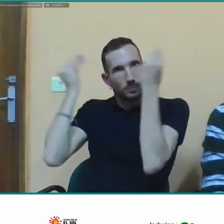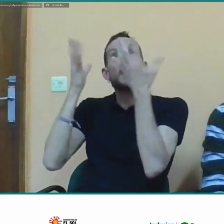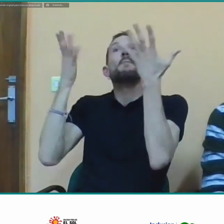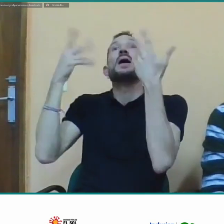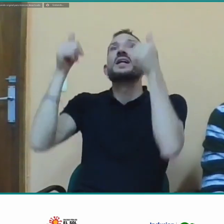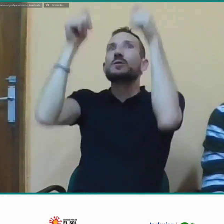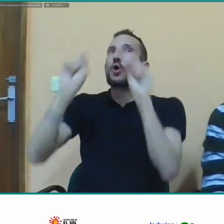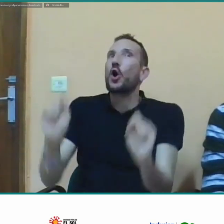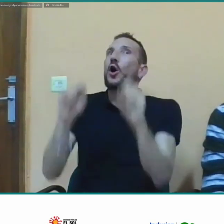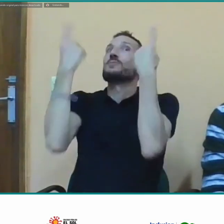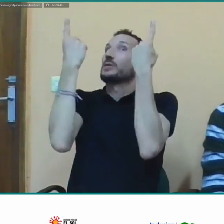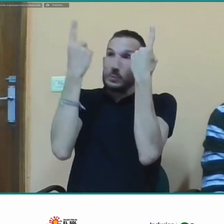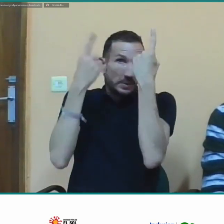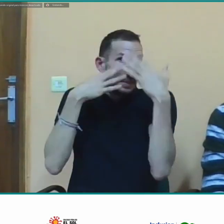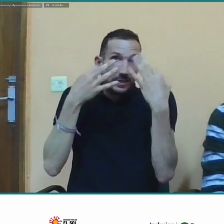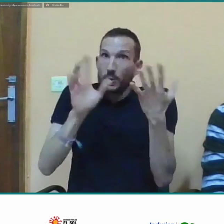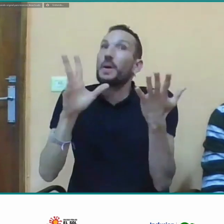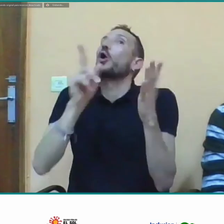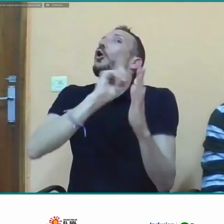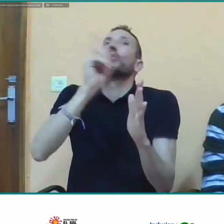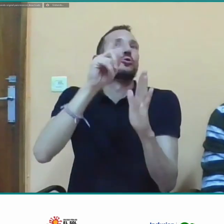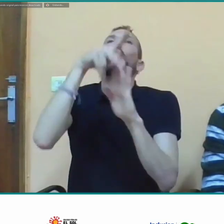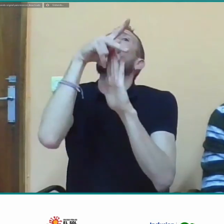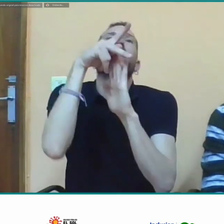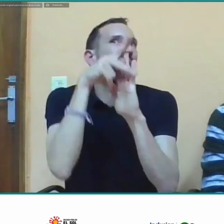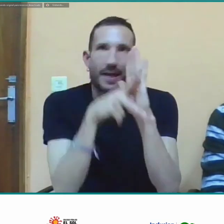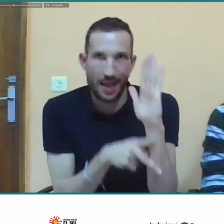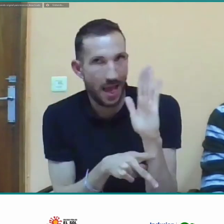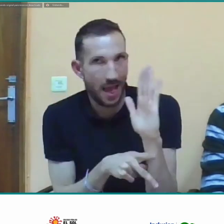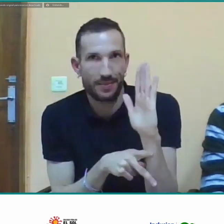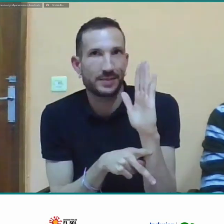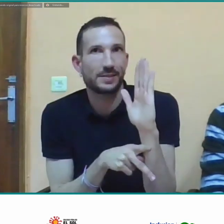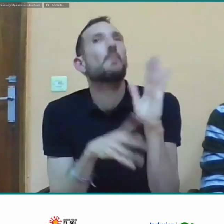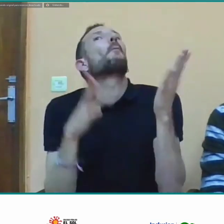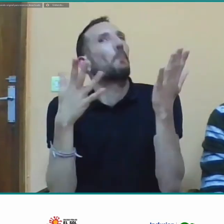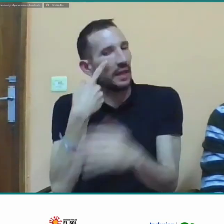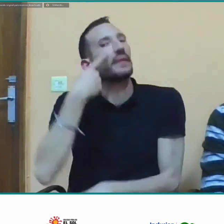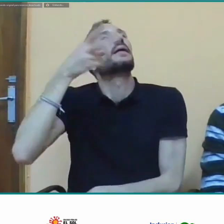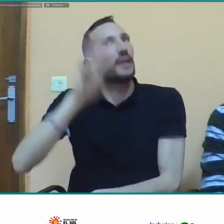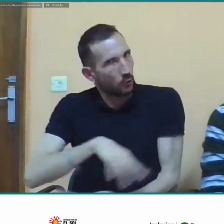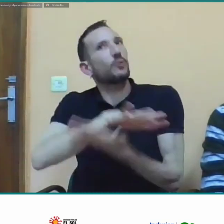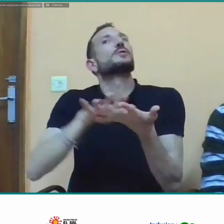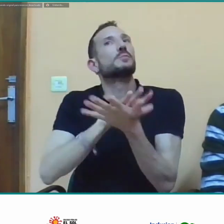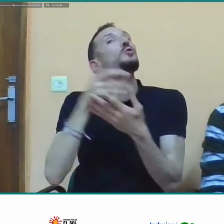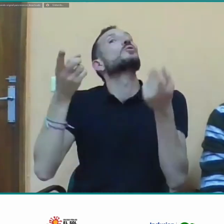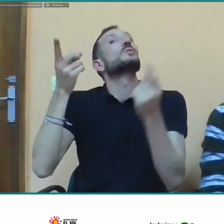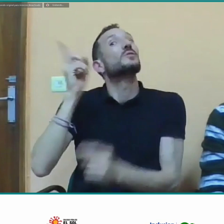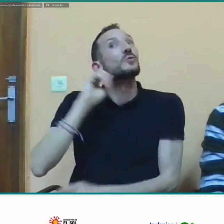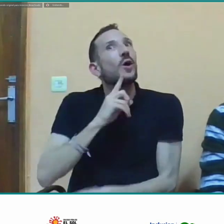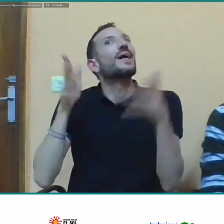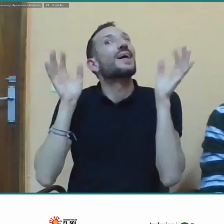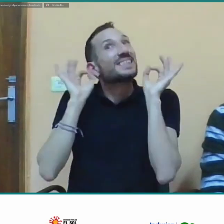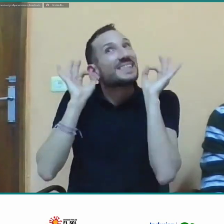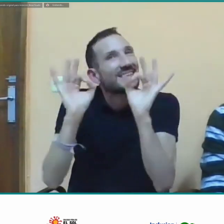titulación la formación que ofrece la confederación estatal de personas sordas ahora mismo es una formación no reglada no oficial